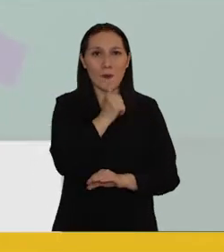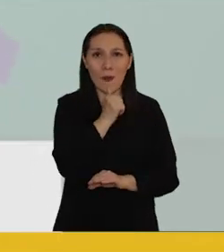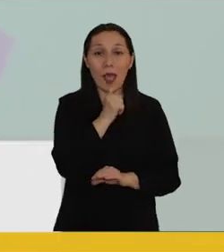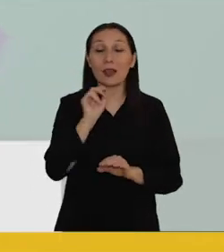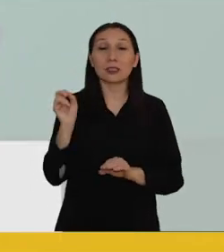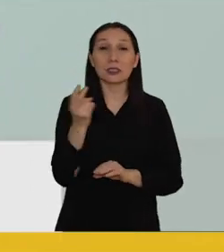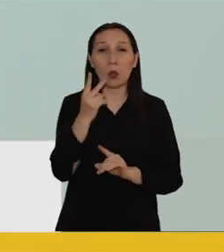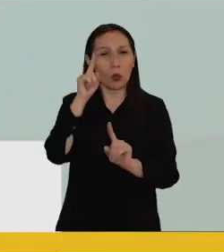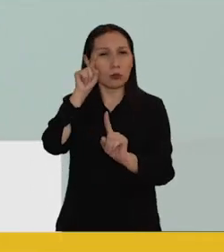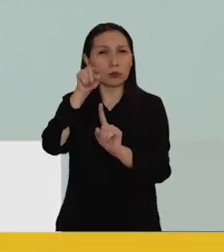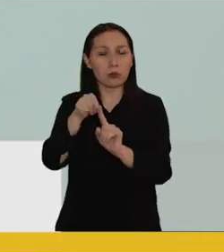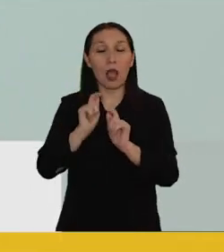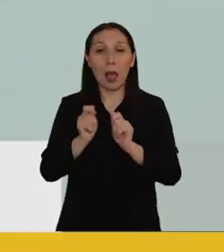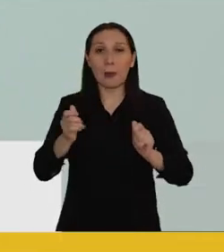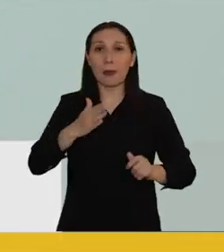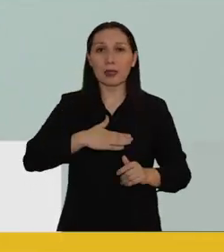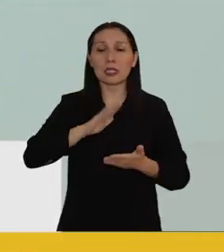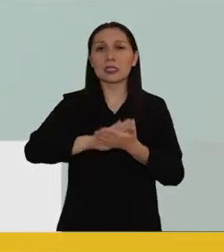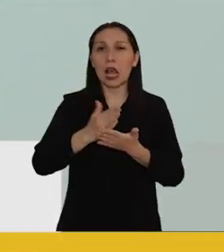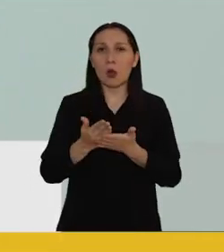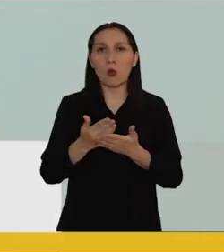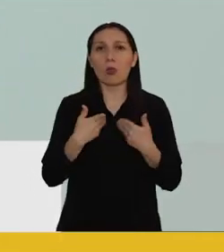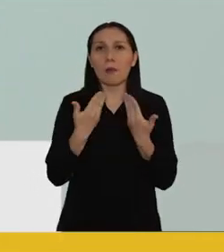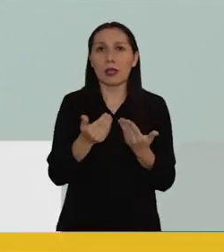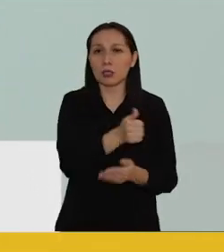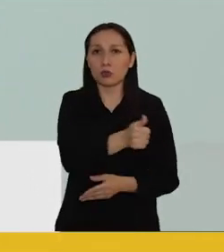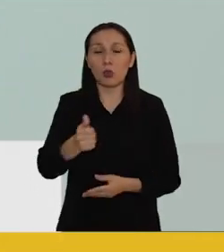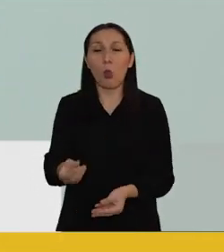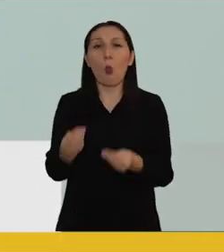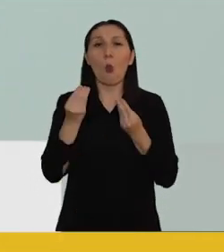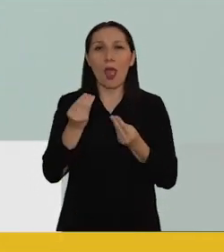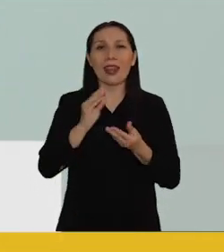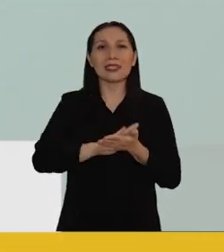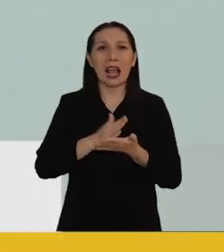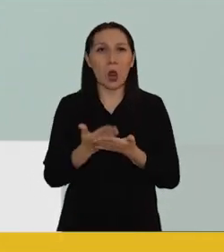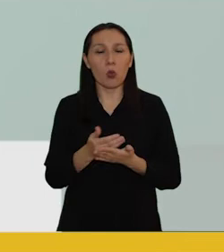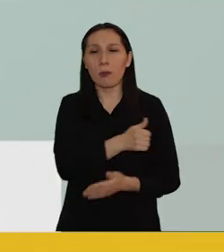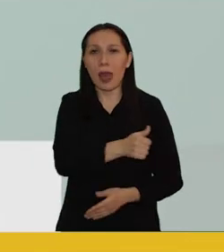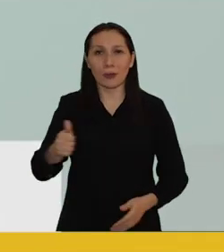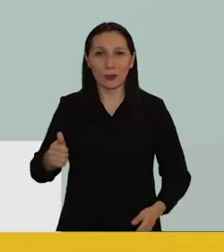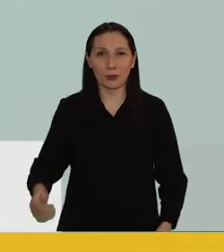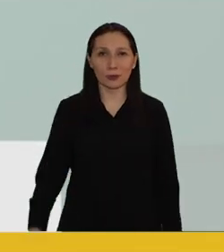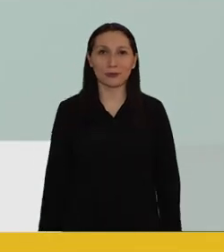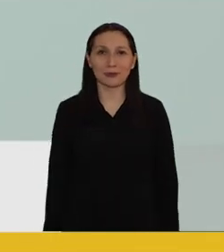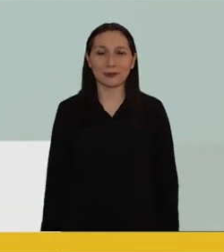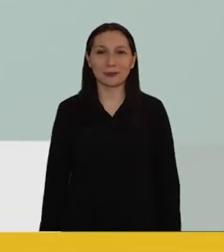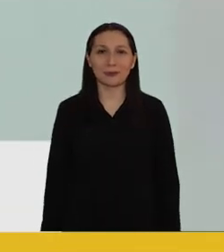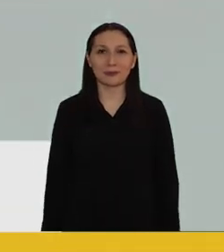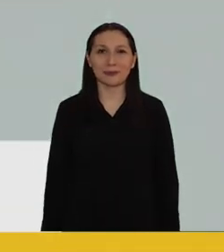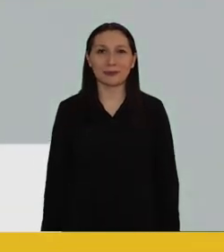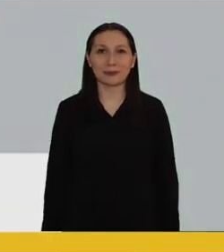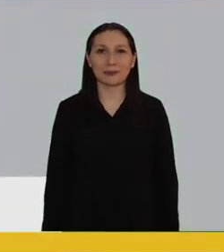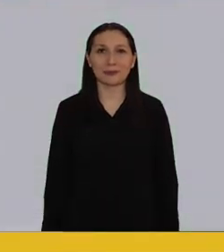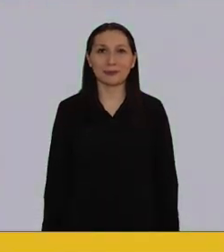de espera. Por eso, el segundo eje de mi campaña es Salud para Todos. Y buena salud para todos.